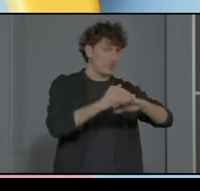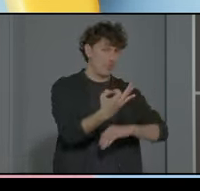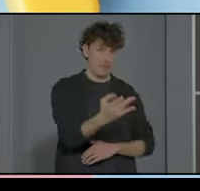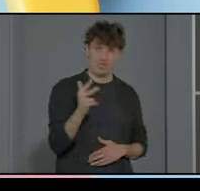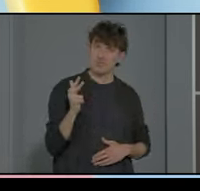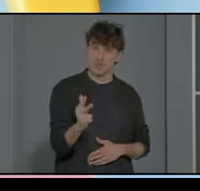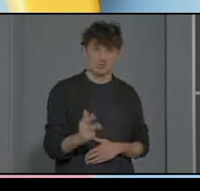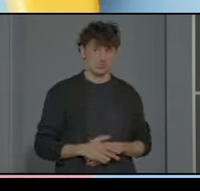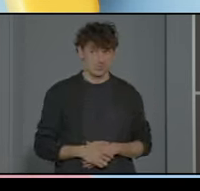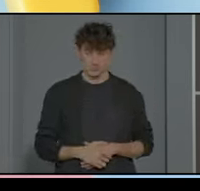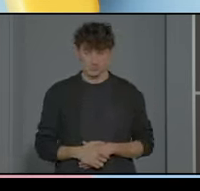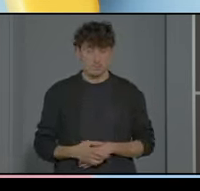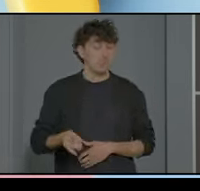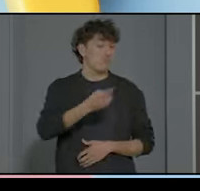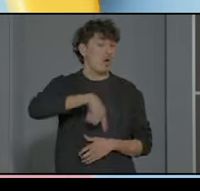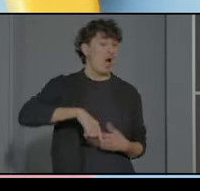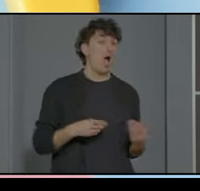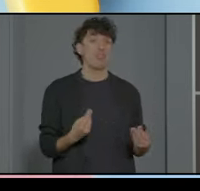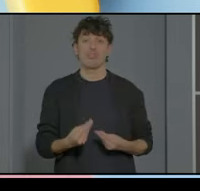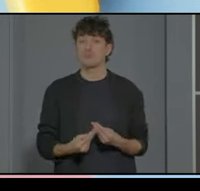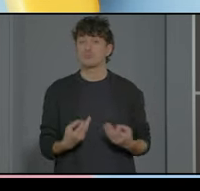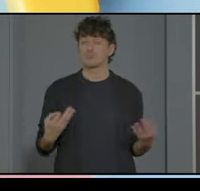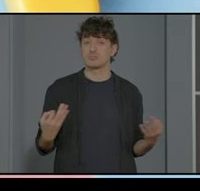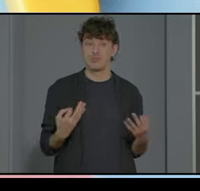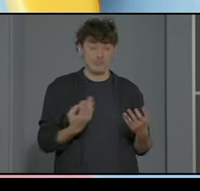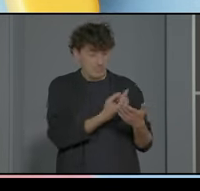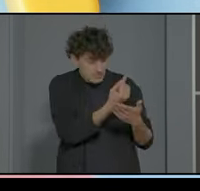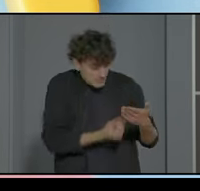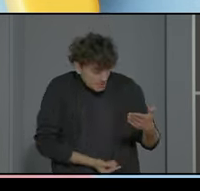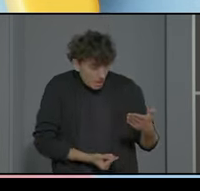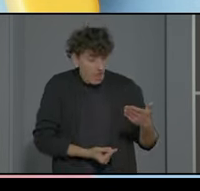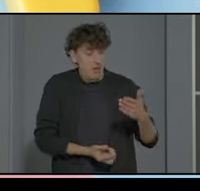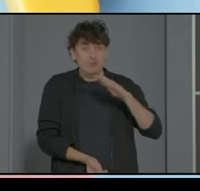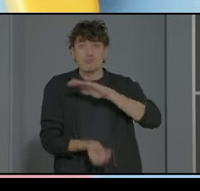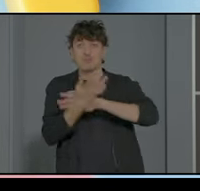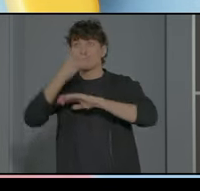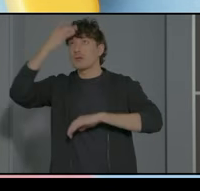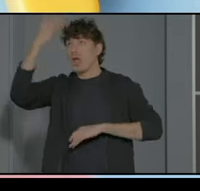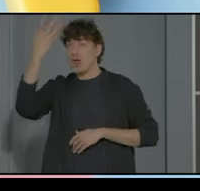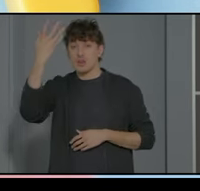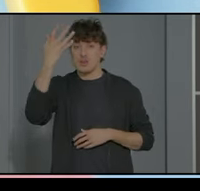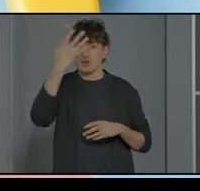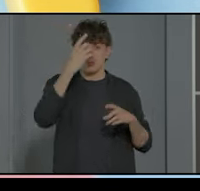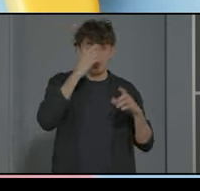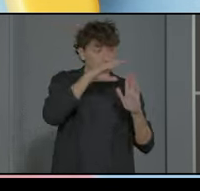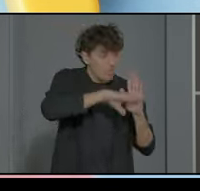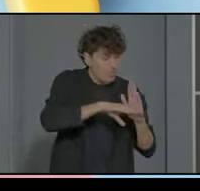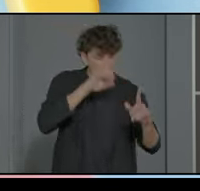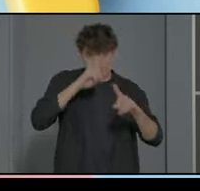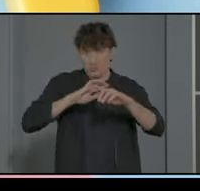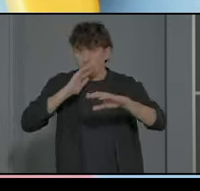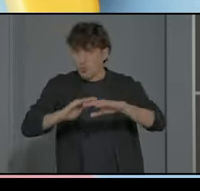nosotros lo que tenemos que hacer es justo diseñar generar crear condiciones para que se para que se respete y se cumpla nada más